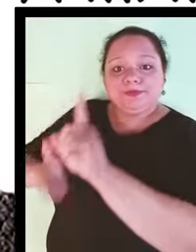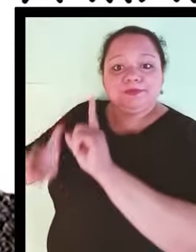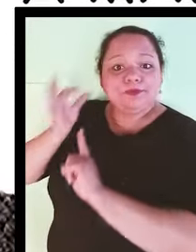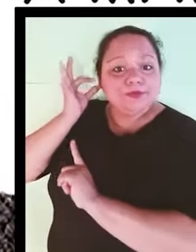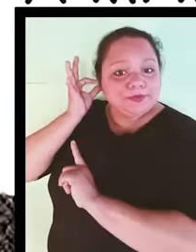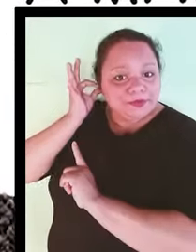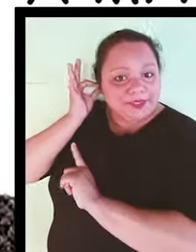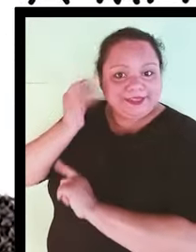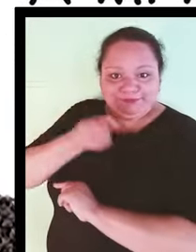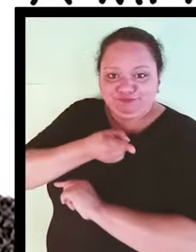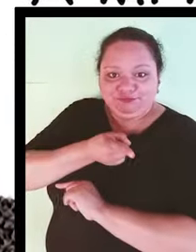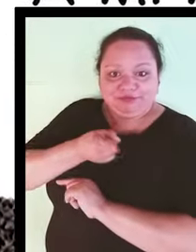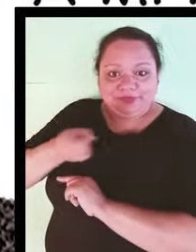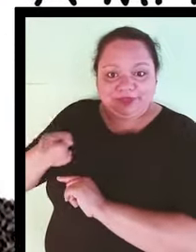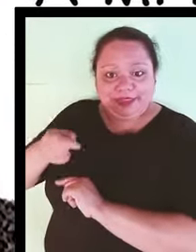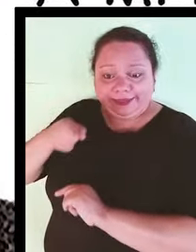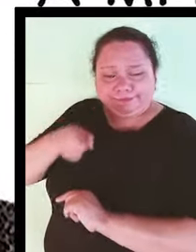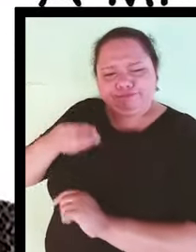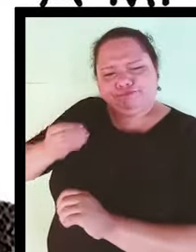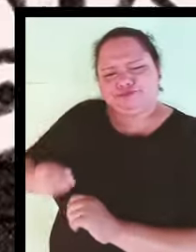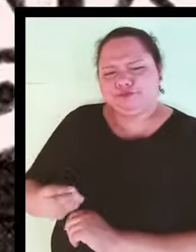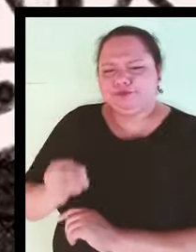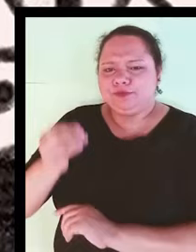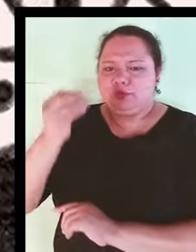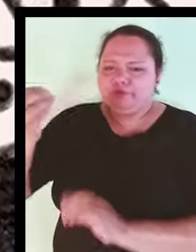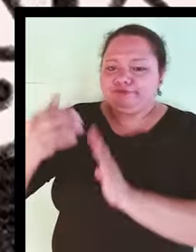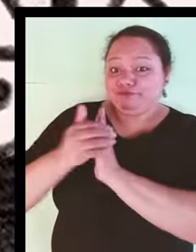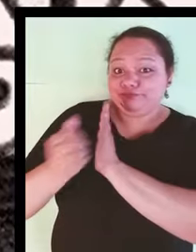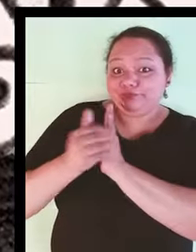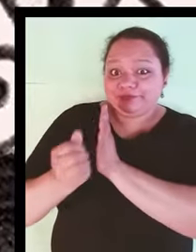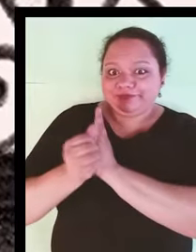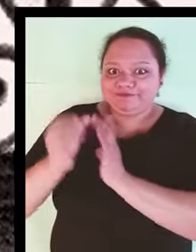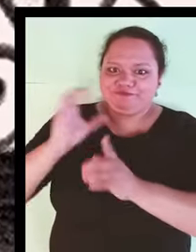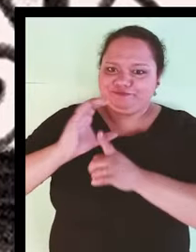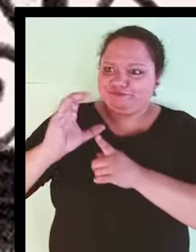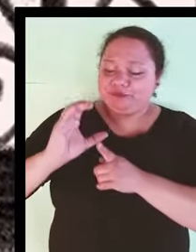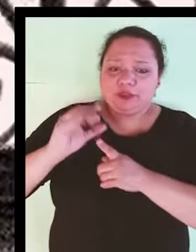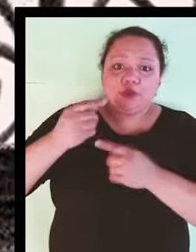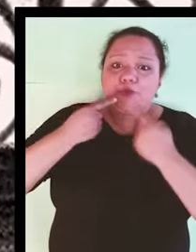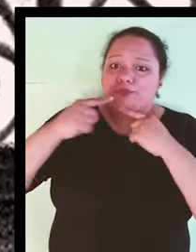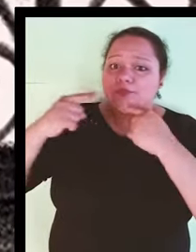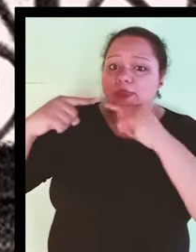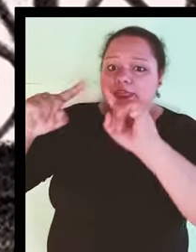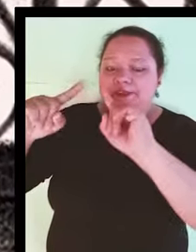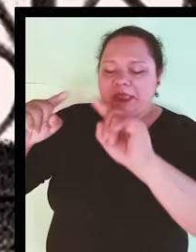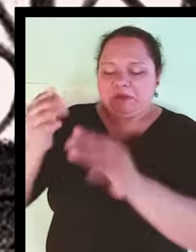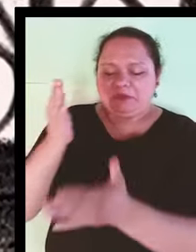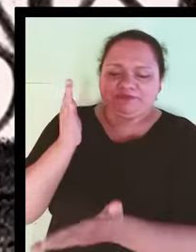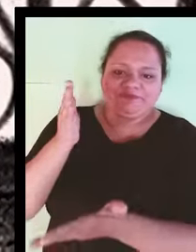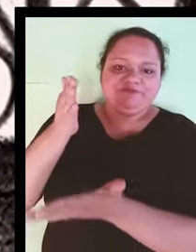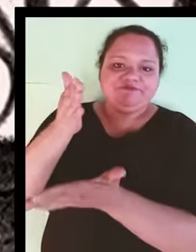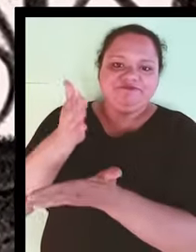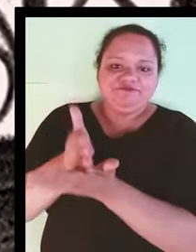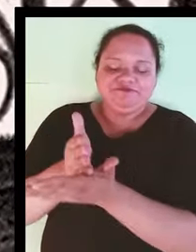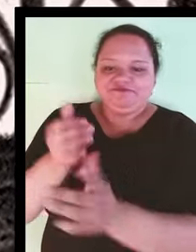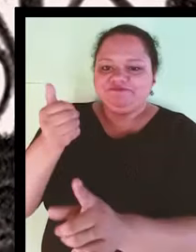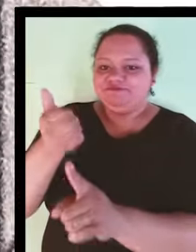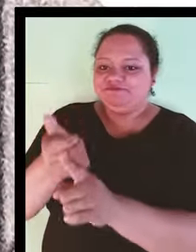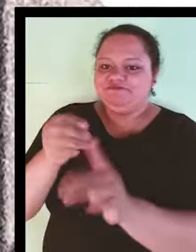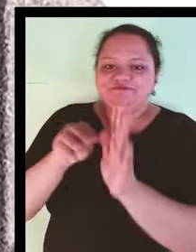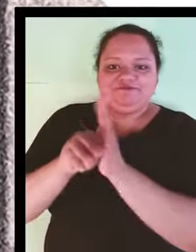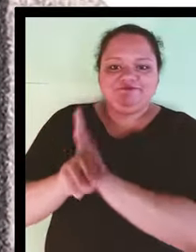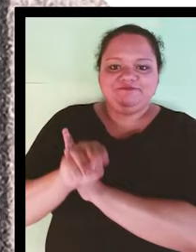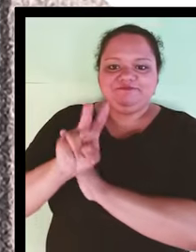Margarita Gilborset, joven talentosa con una carrera prometedora por delante pero interrumpida por su